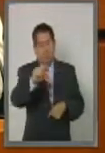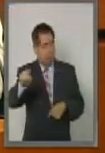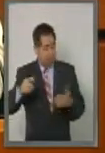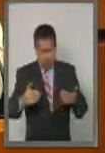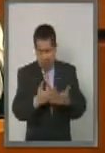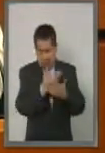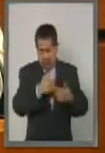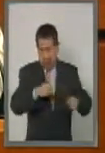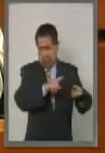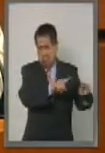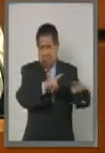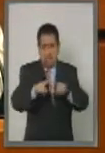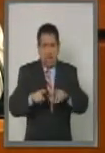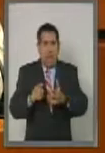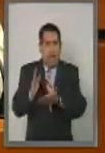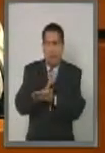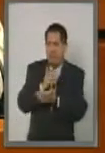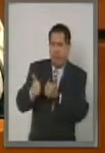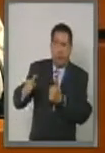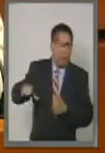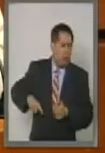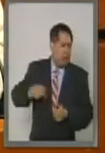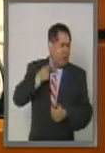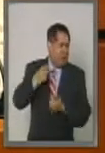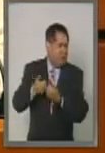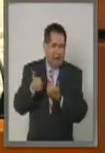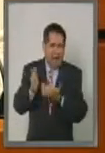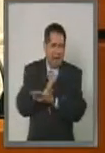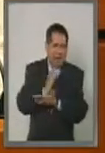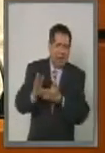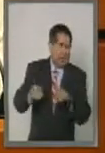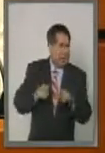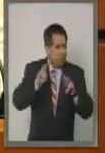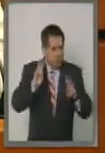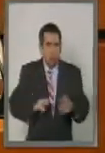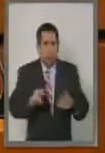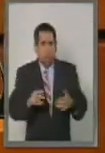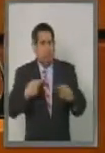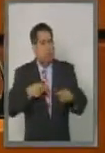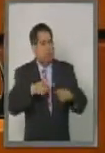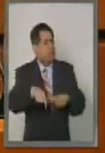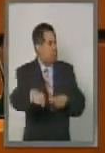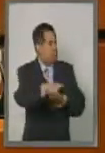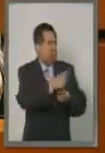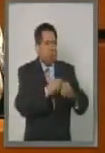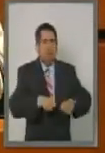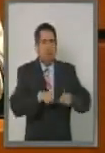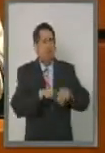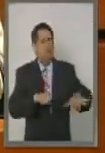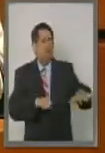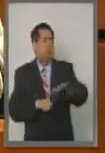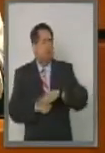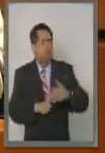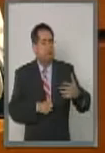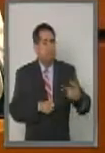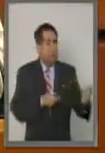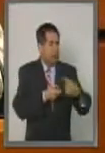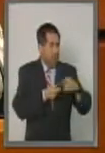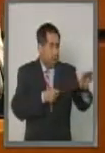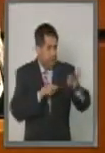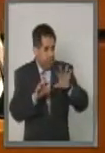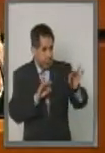ajenas a la administración pública y al ejercicio, ya que por propia naturaleza